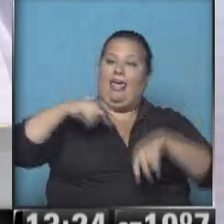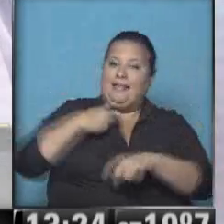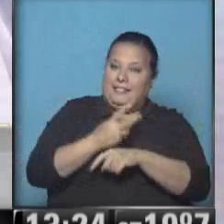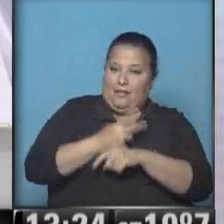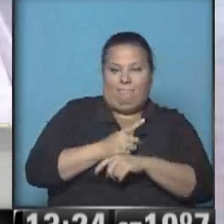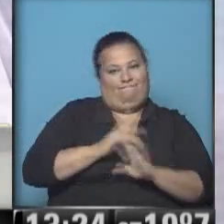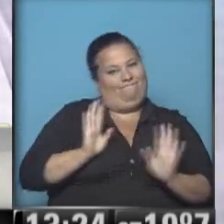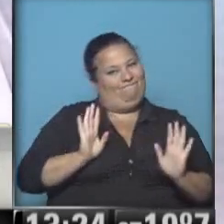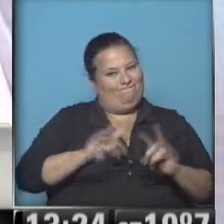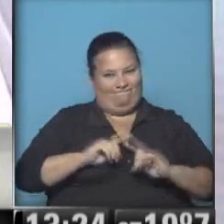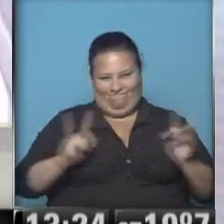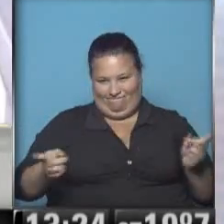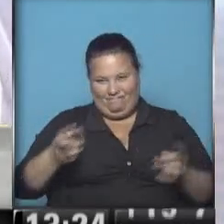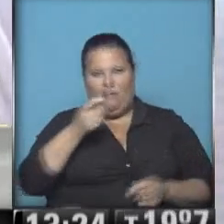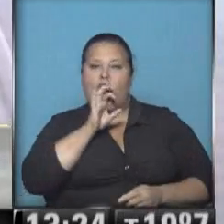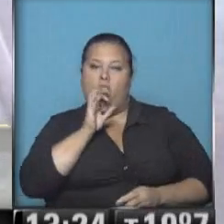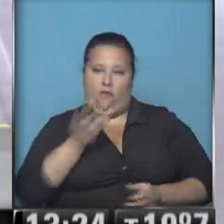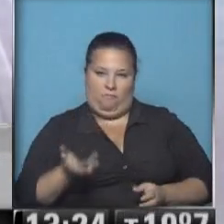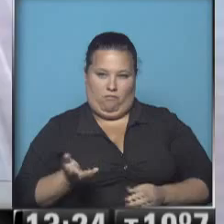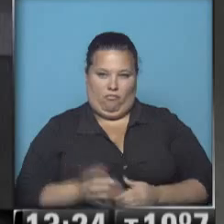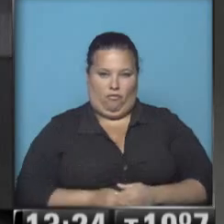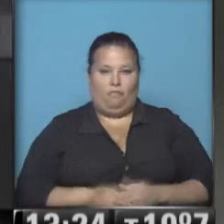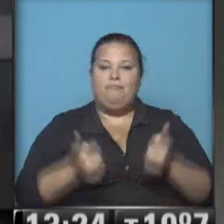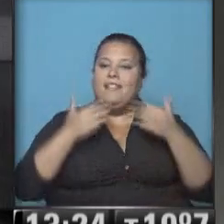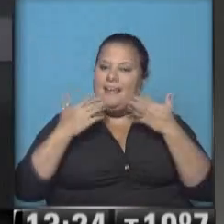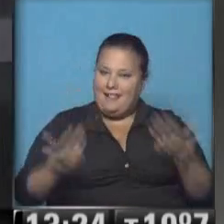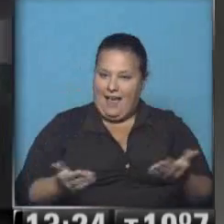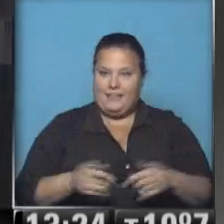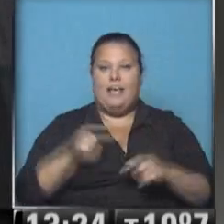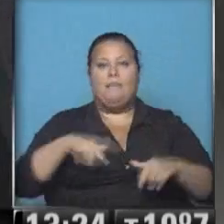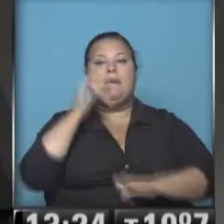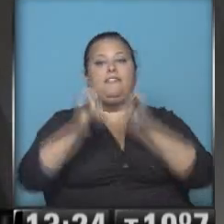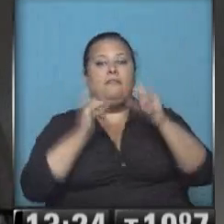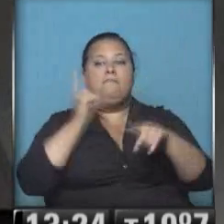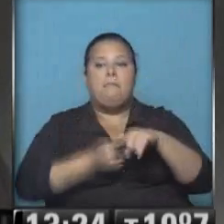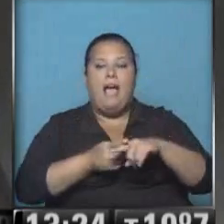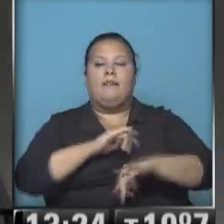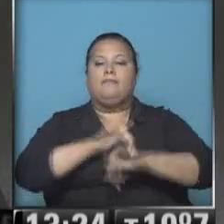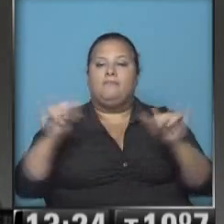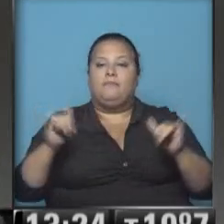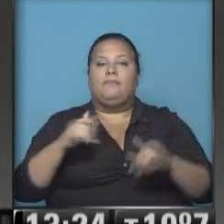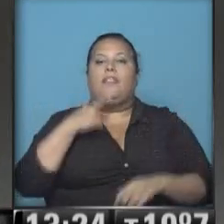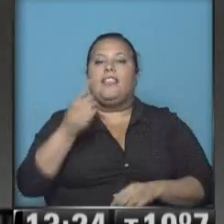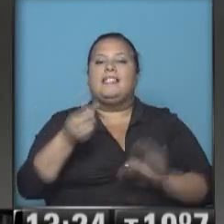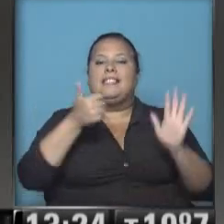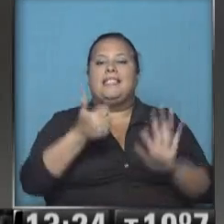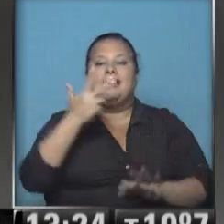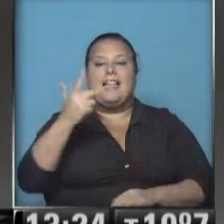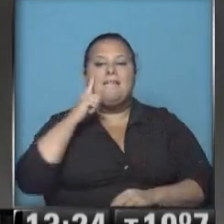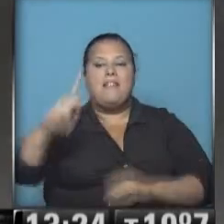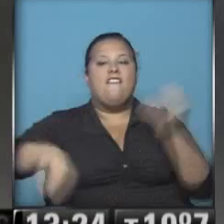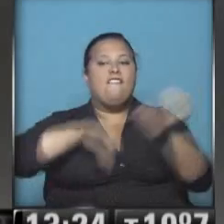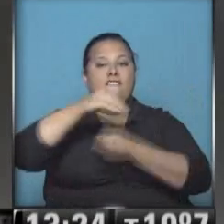secundario, realmente parece un chiste. Gracias, Emilio. Y agregamos a tu información, el comunicado del Mocase señala que hay 63.000